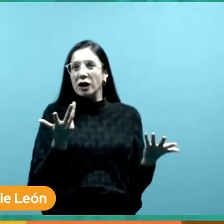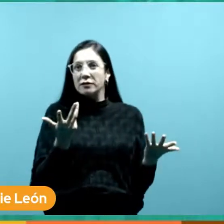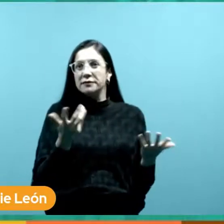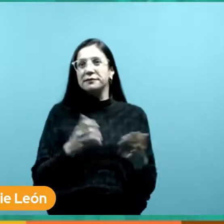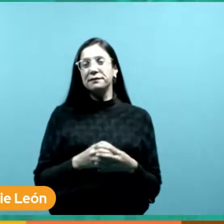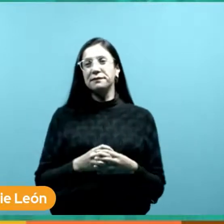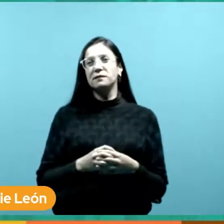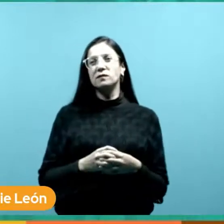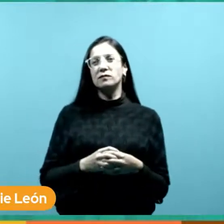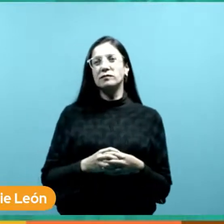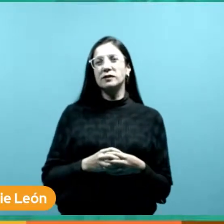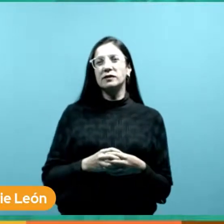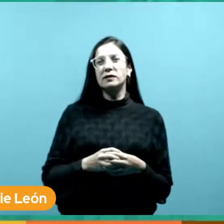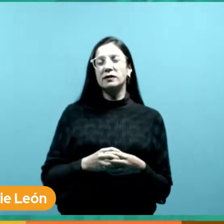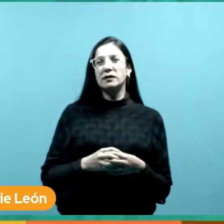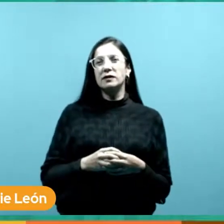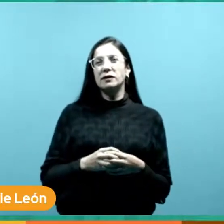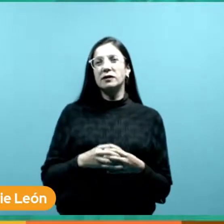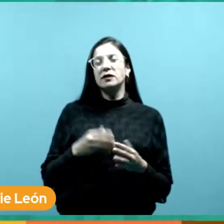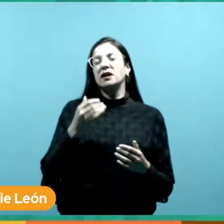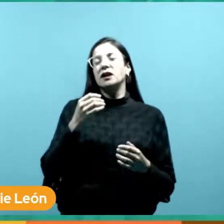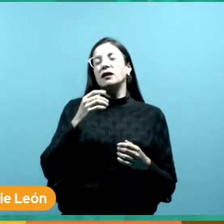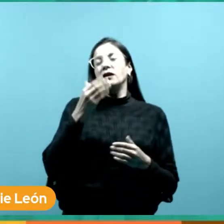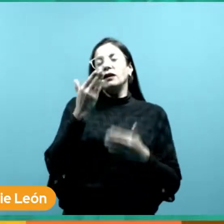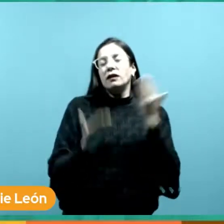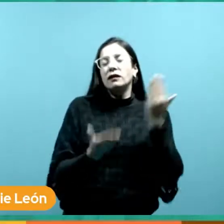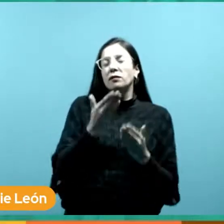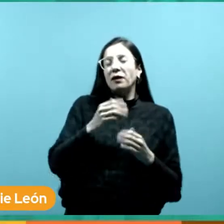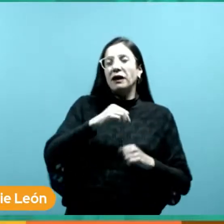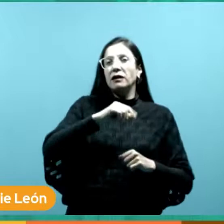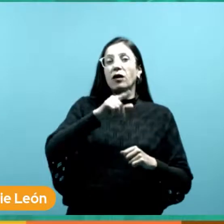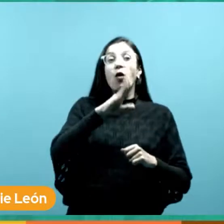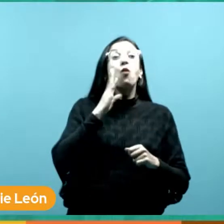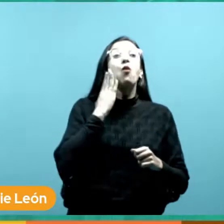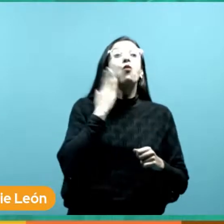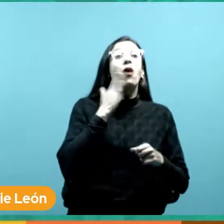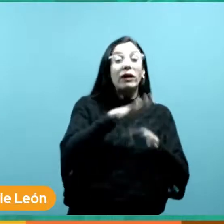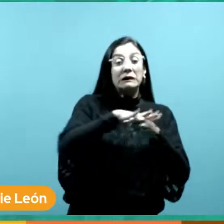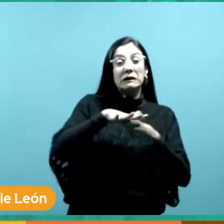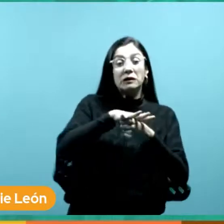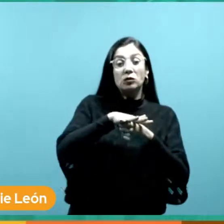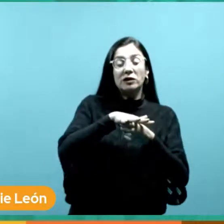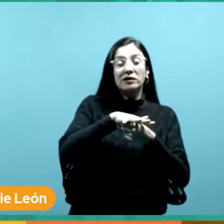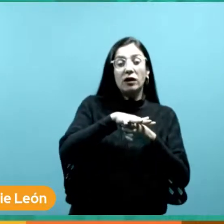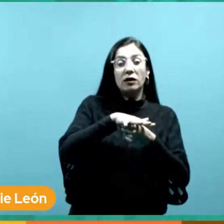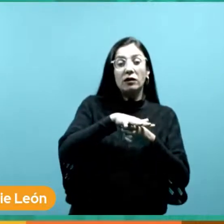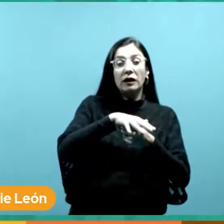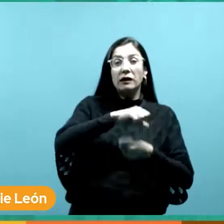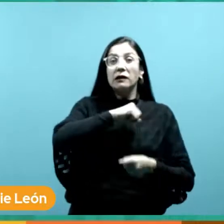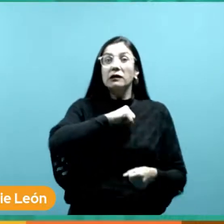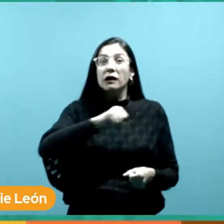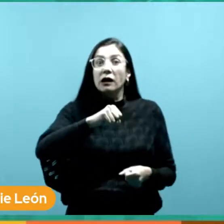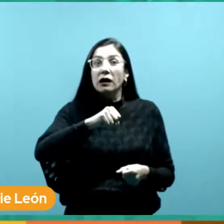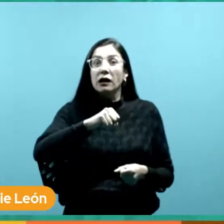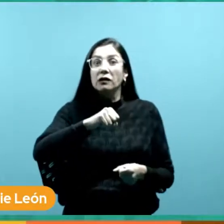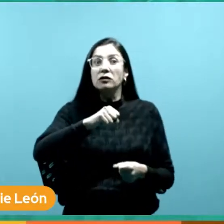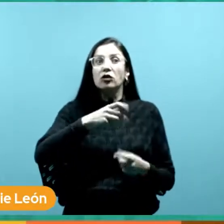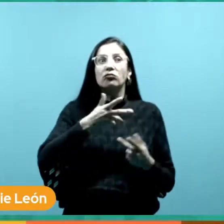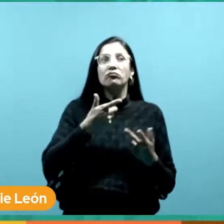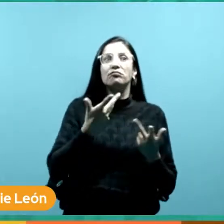con situaciones de derechos de reivindicación y de litigios judiciales sí como contexto